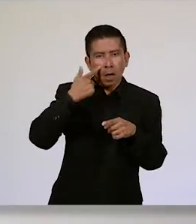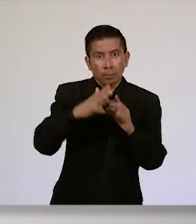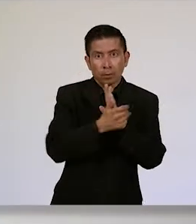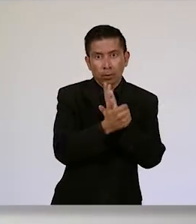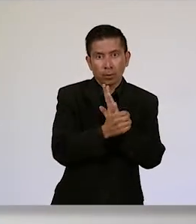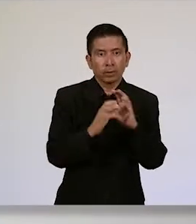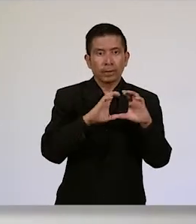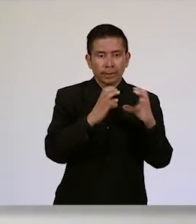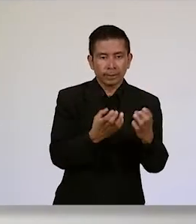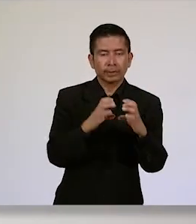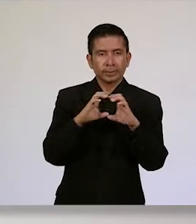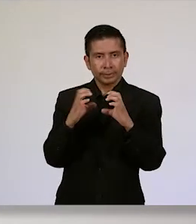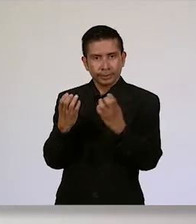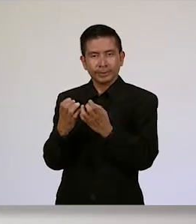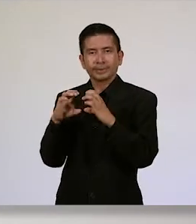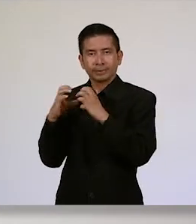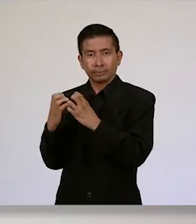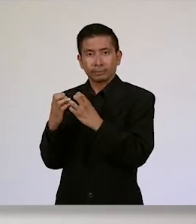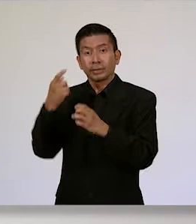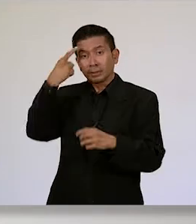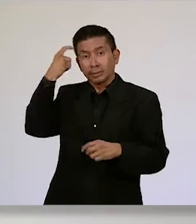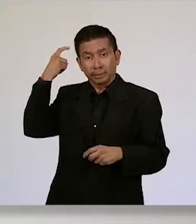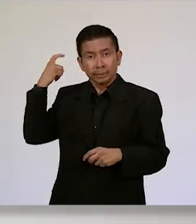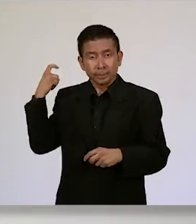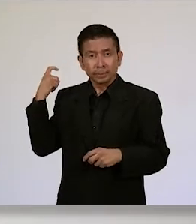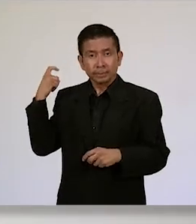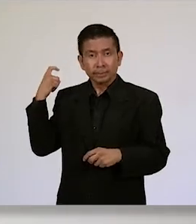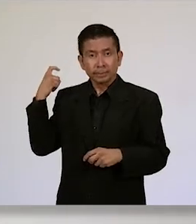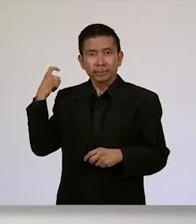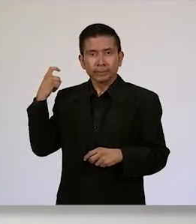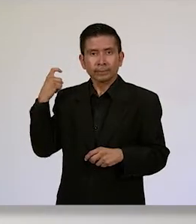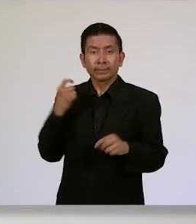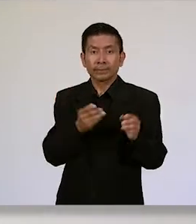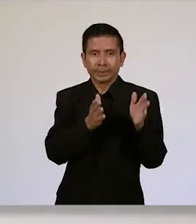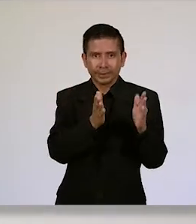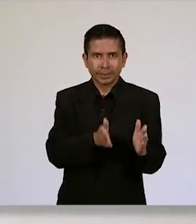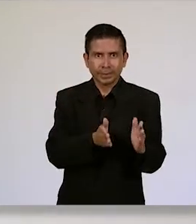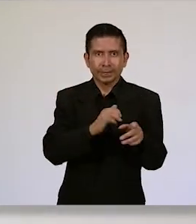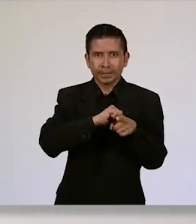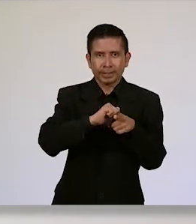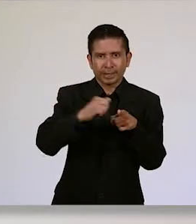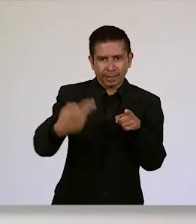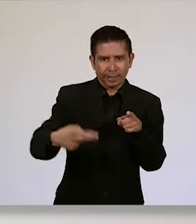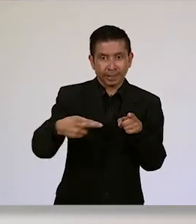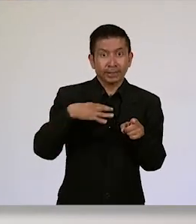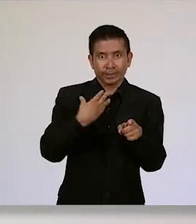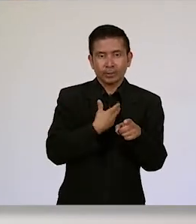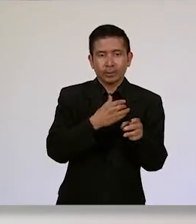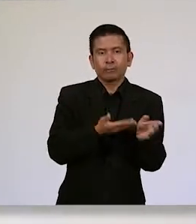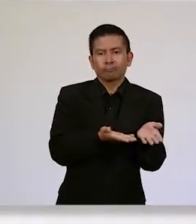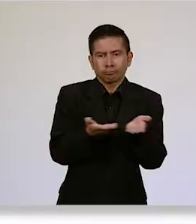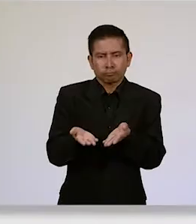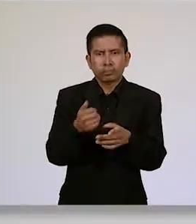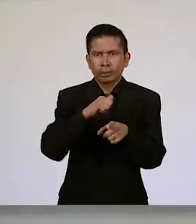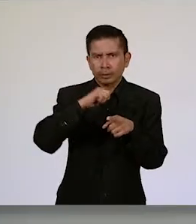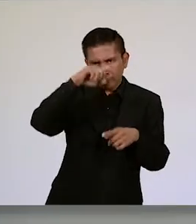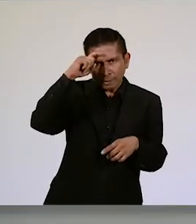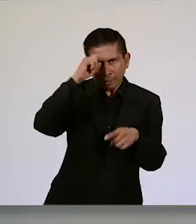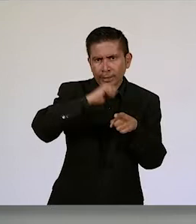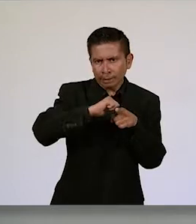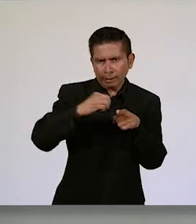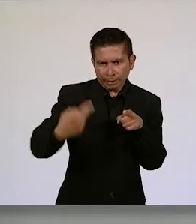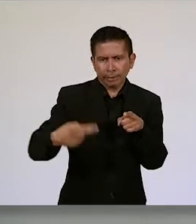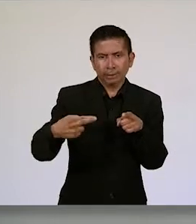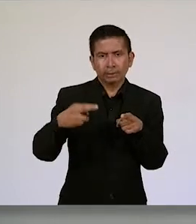cada uno de los cursos. Pero también recordemos que hay esta etapa práctica que le hemos denominado que